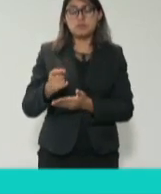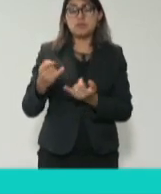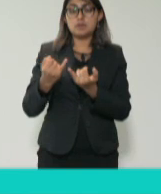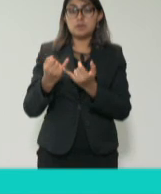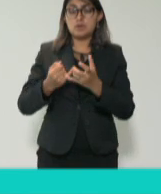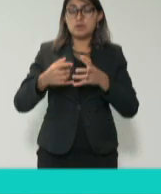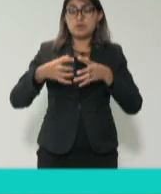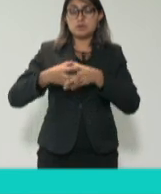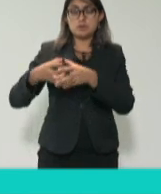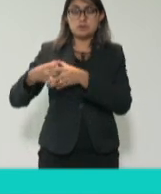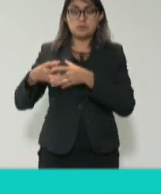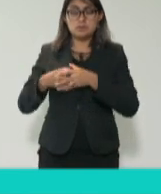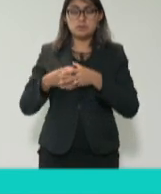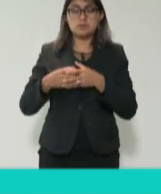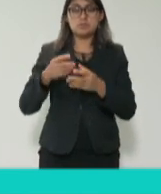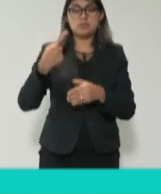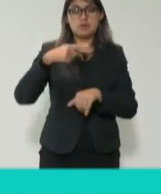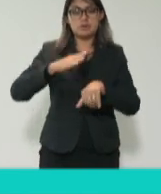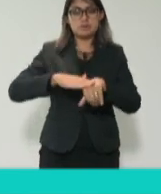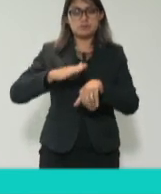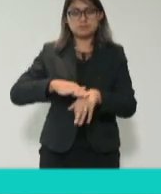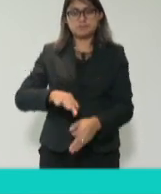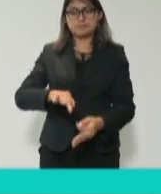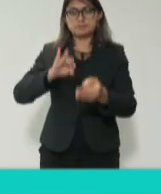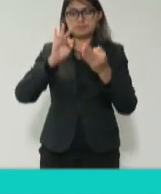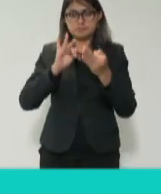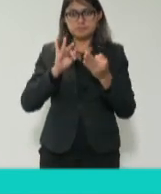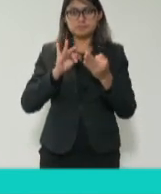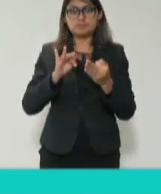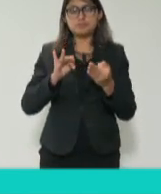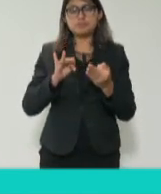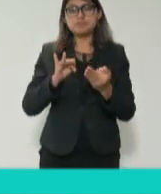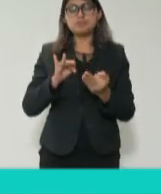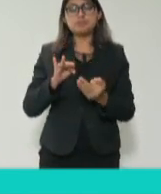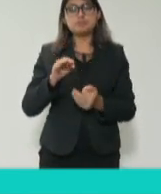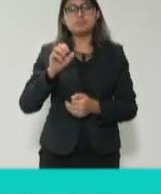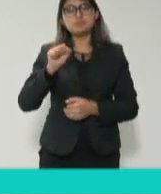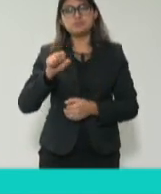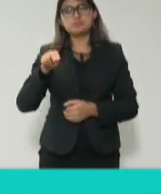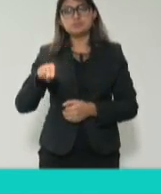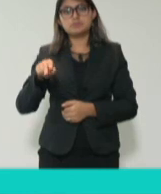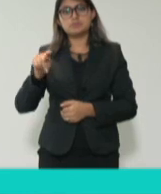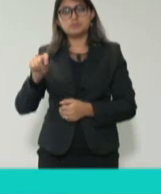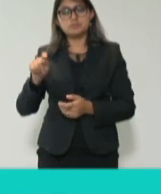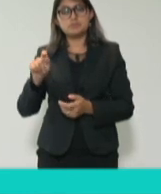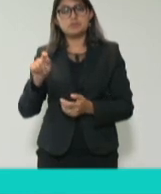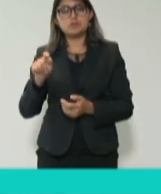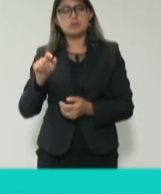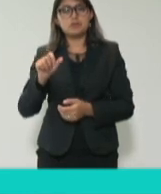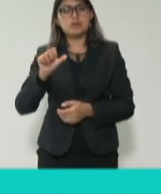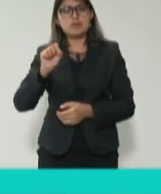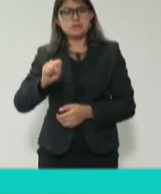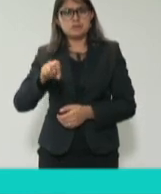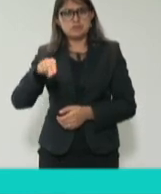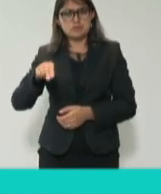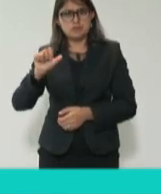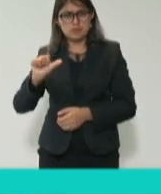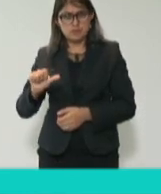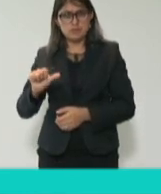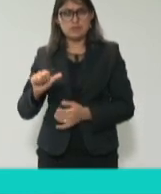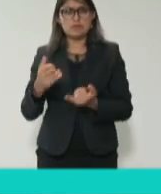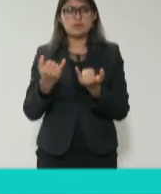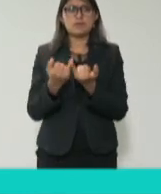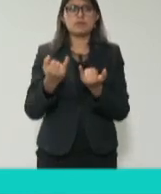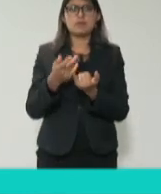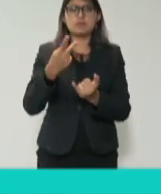cuentas, tecnologías de la información y de archivos y gestión documental, así como de